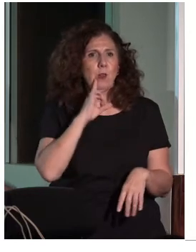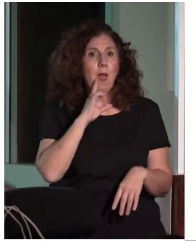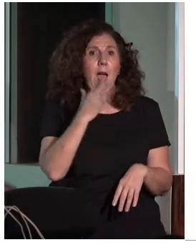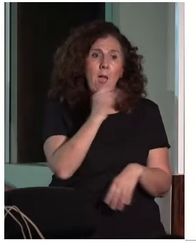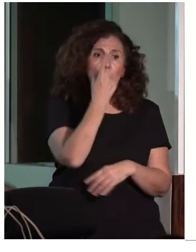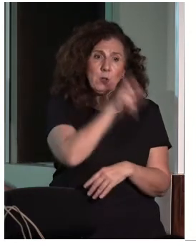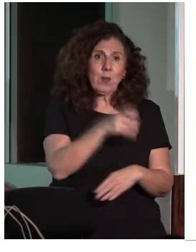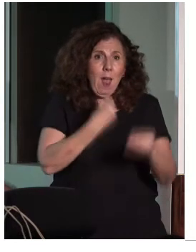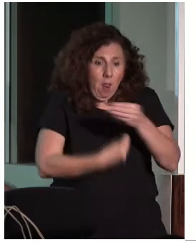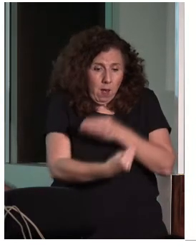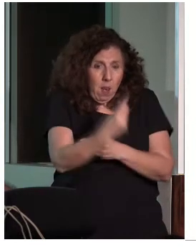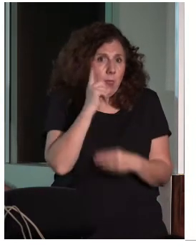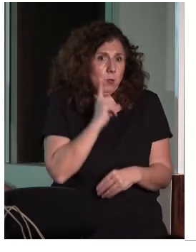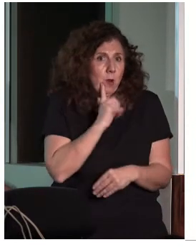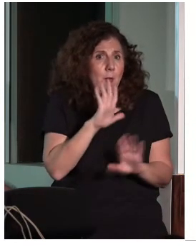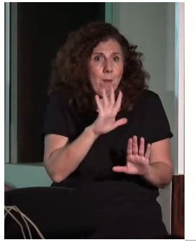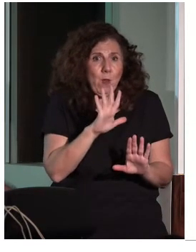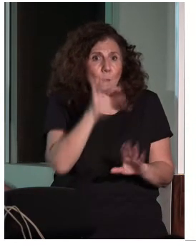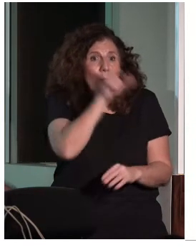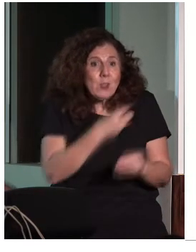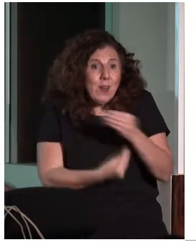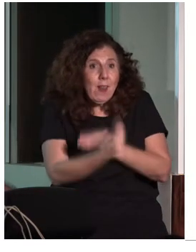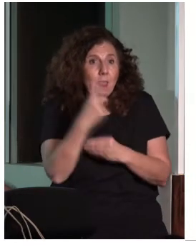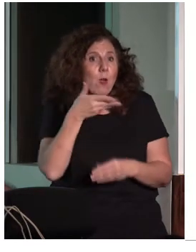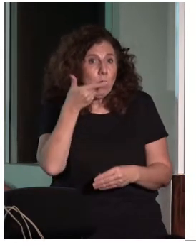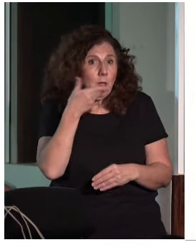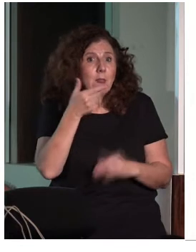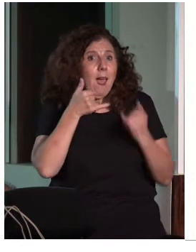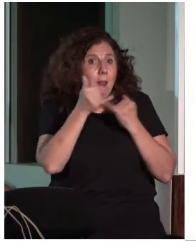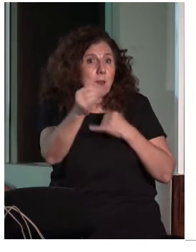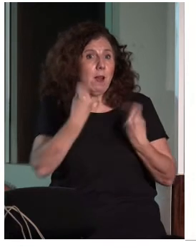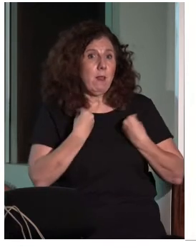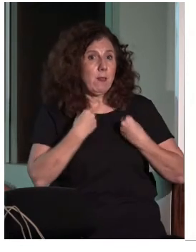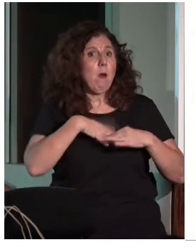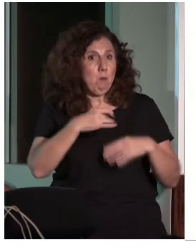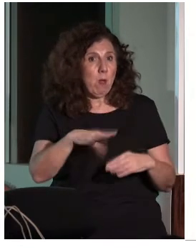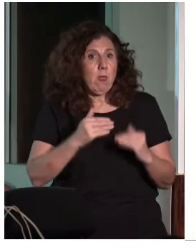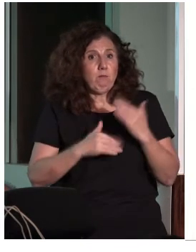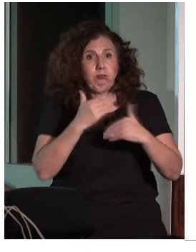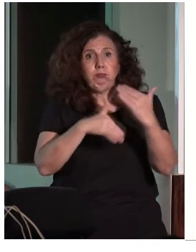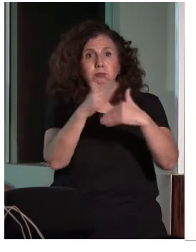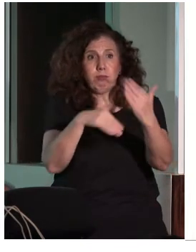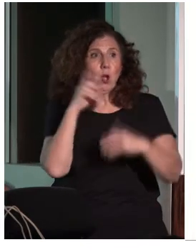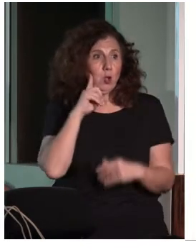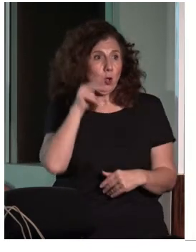lo seguirán siendo siempre, pero es que las que no hemos nacido sordas podemos llegar a serlo en algún momento determinado de nuestra vida.